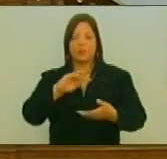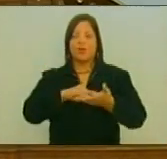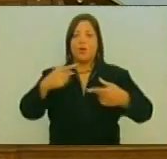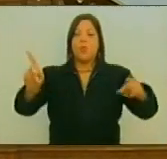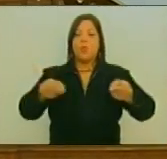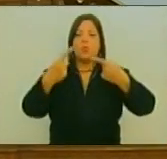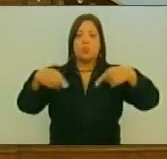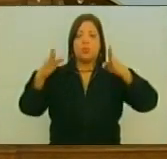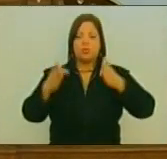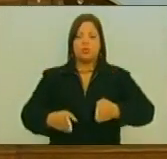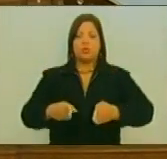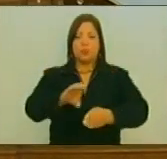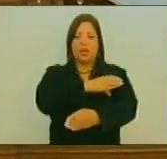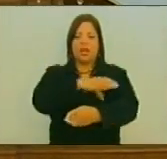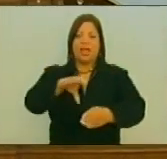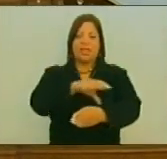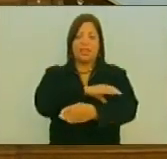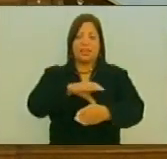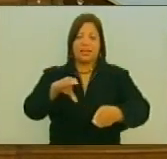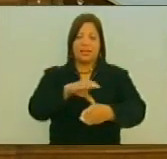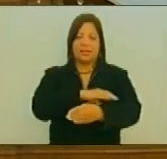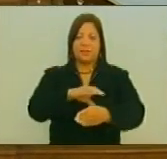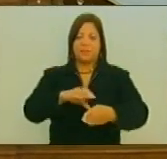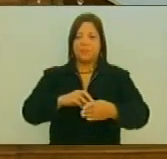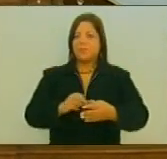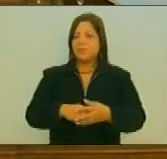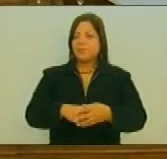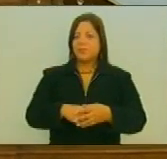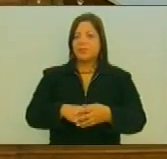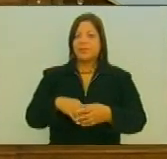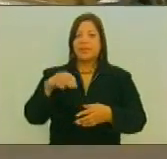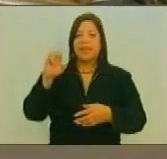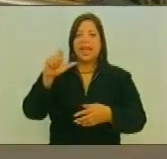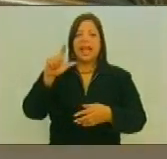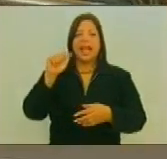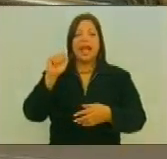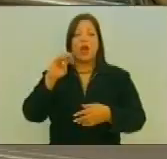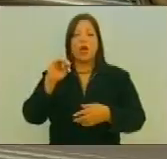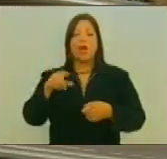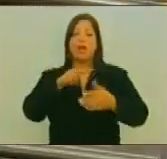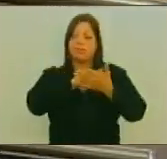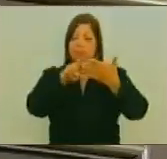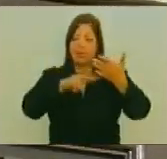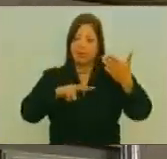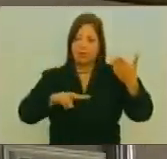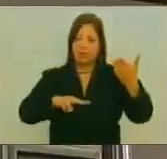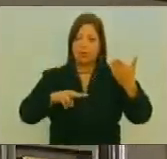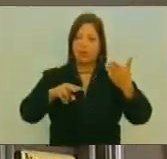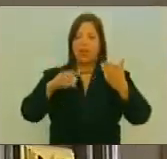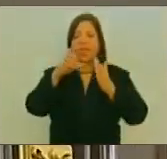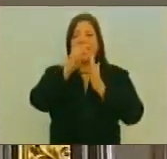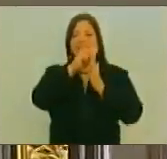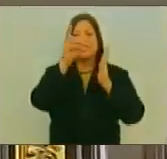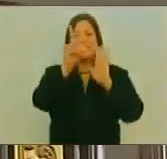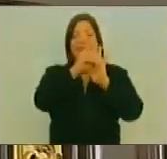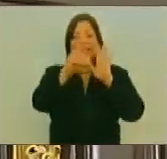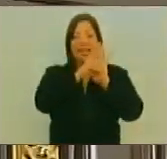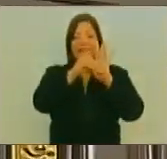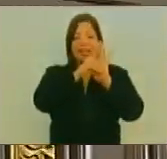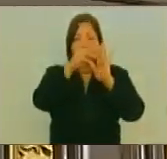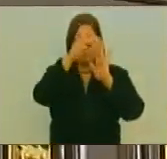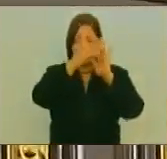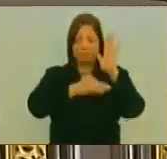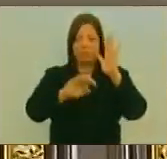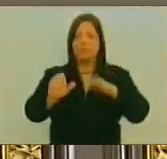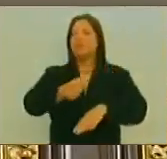Músico Cantante Y Constituyente Juan Francisco Escalona Quien dio Lectura Al Decreto Constituyente Para